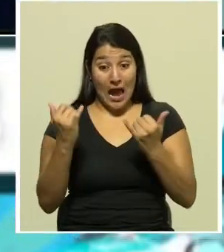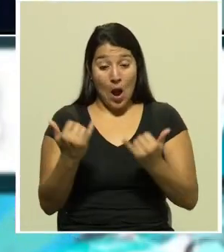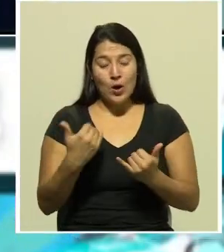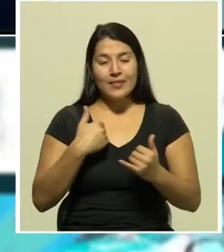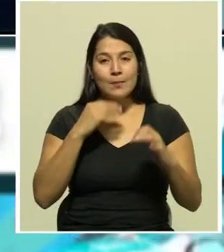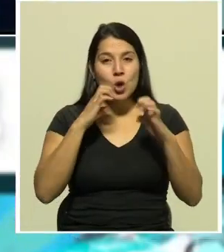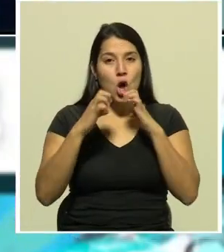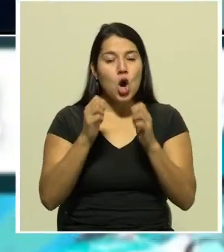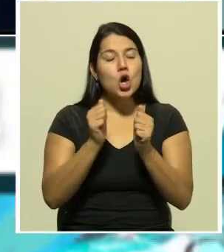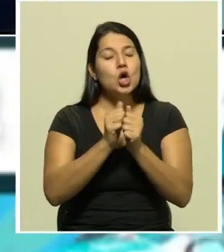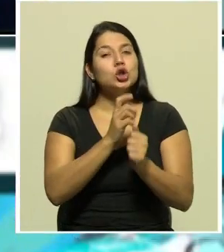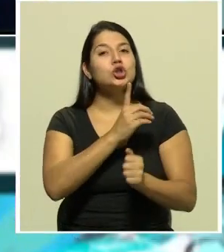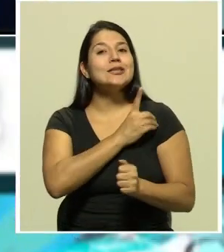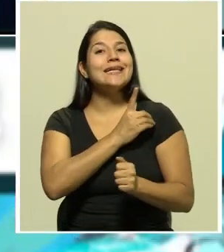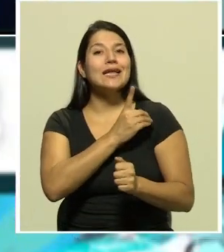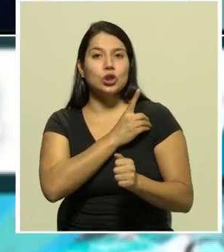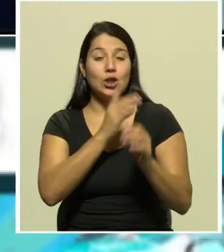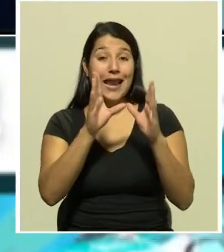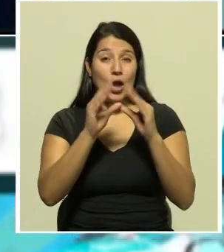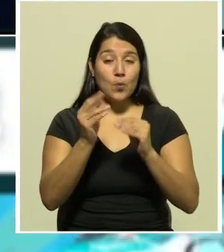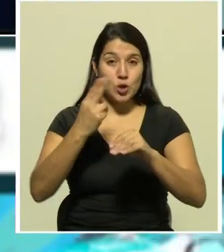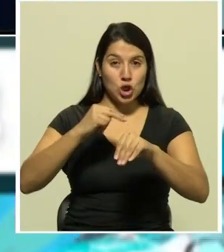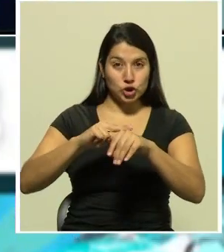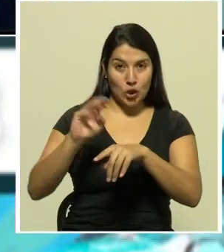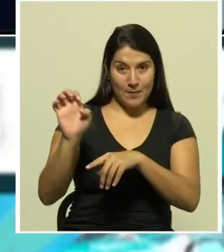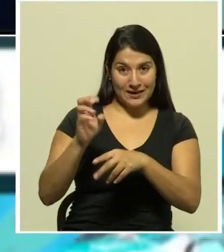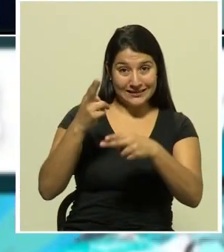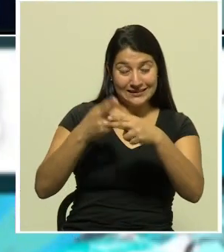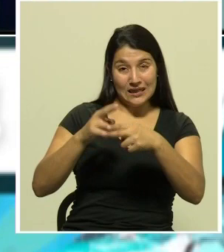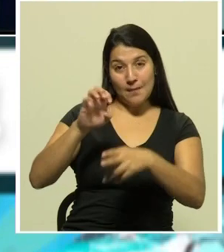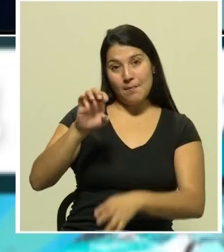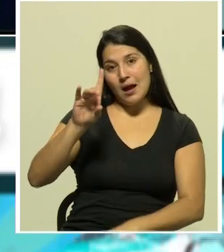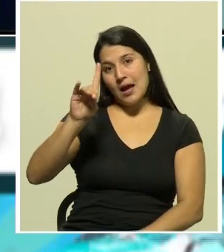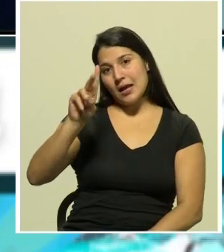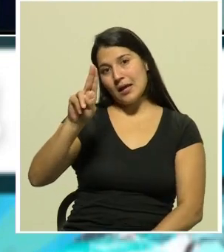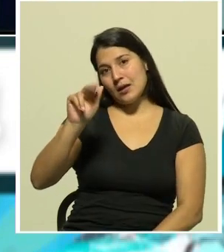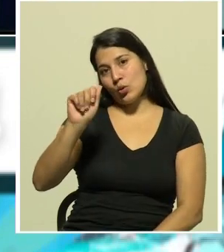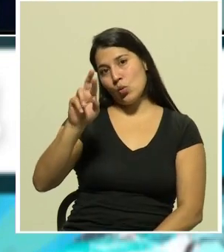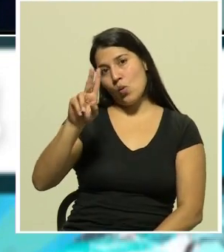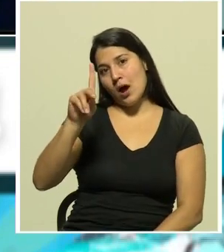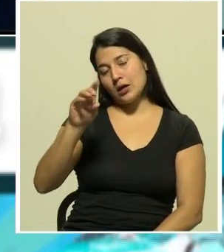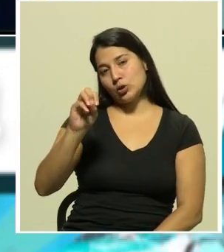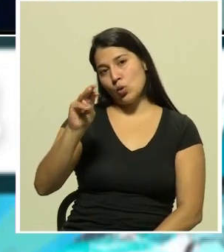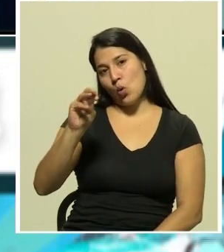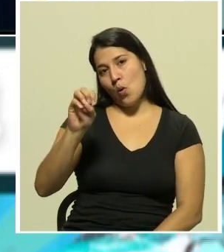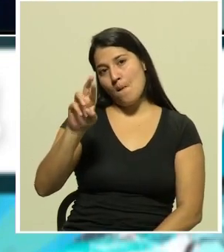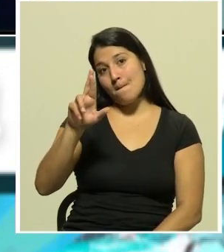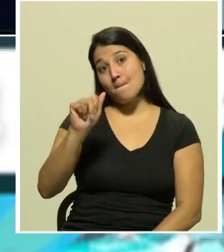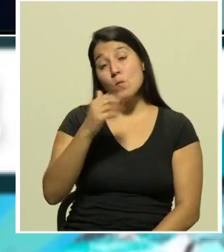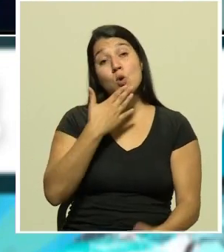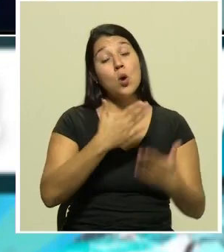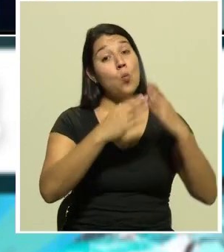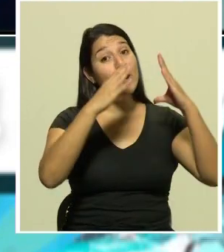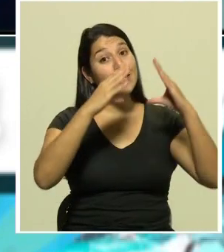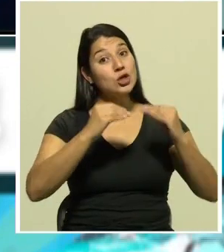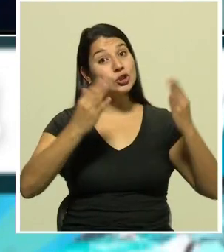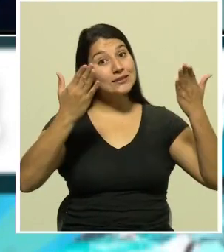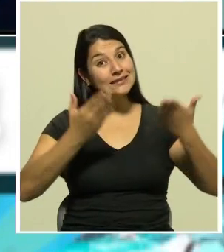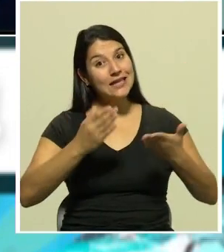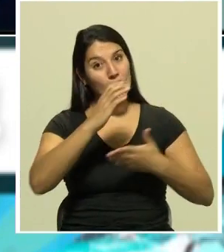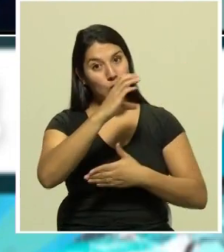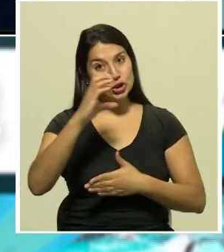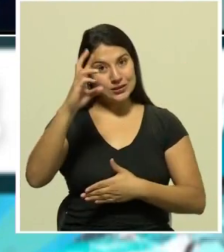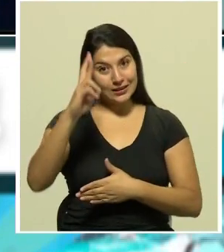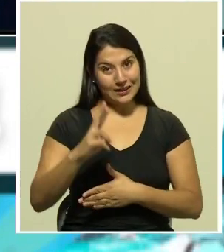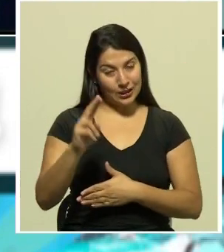Comisión Nacional de Emergencias, Eduardo Mora. Buenas noches, don Eduardo. Bienvenido al set de Costa Rica Noticias.